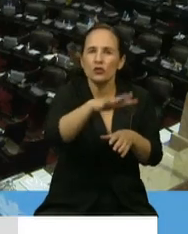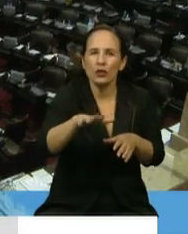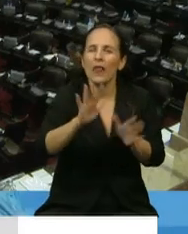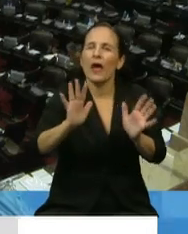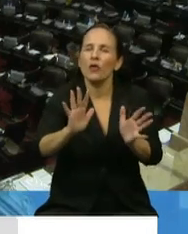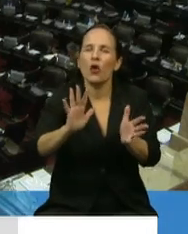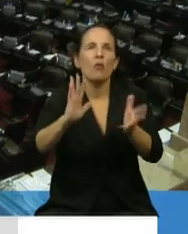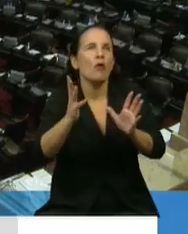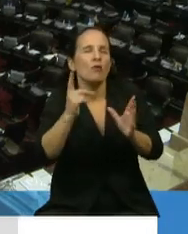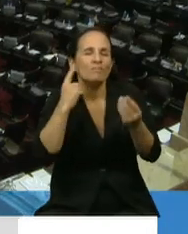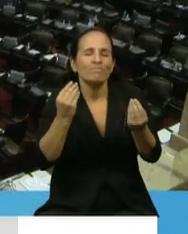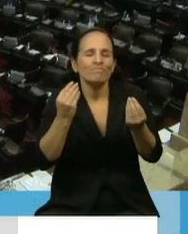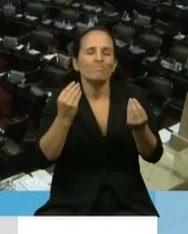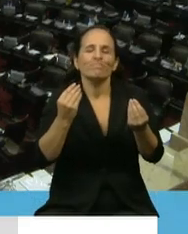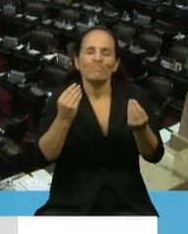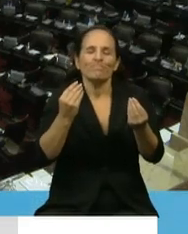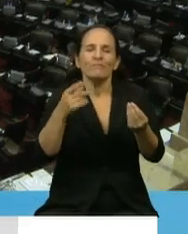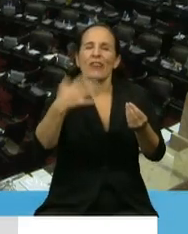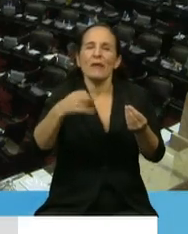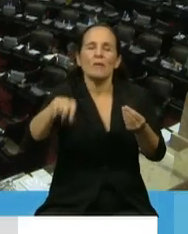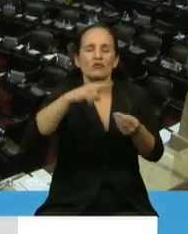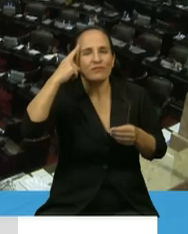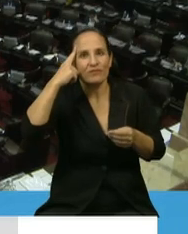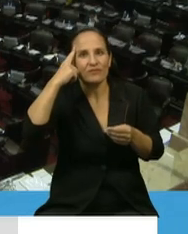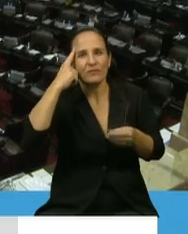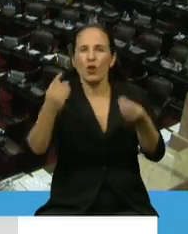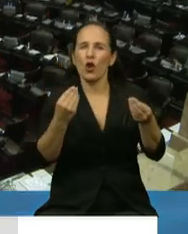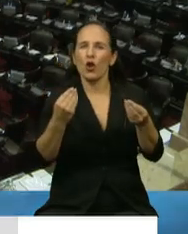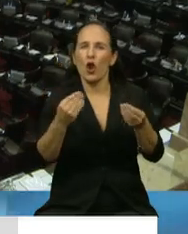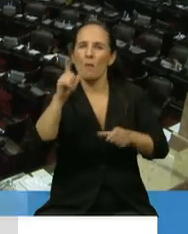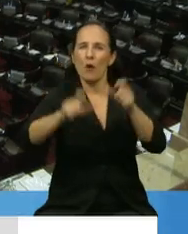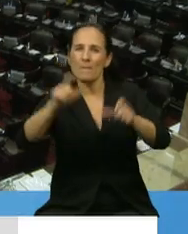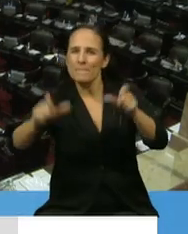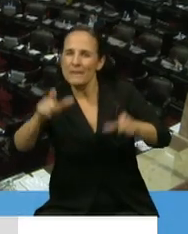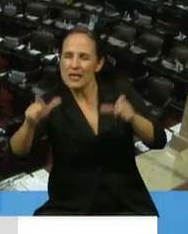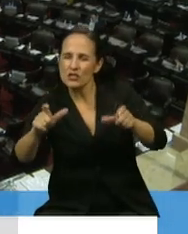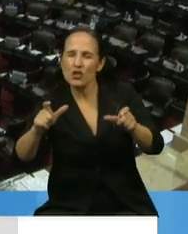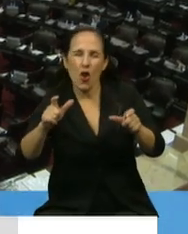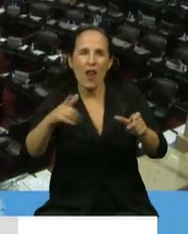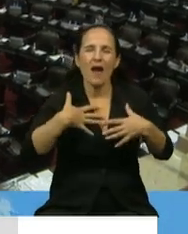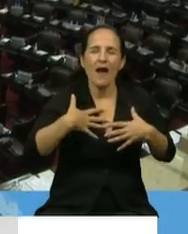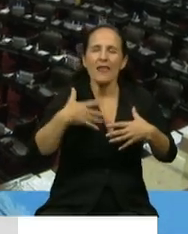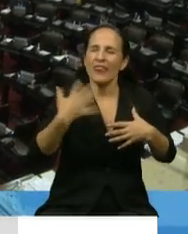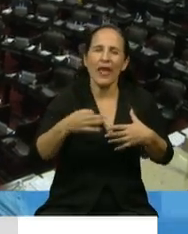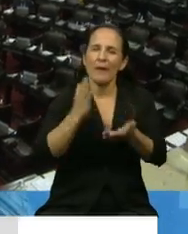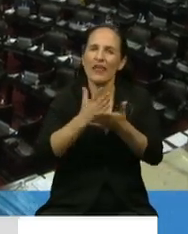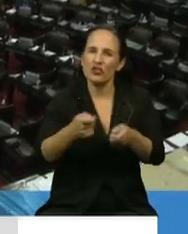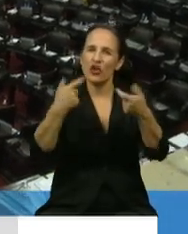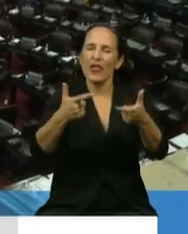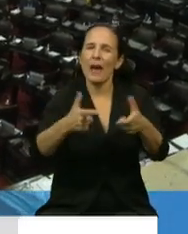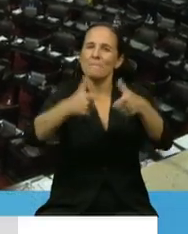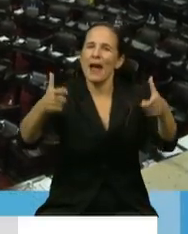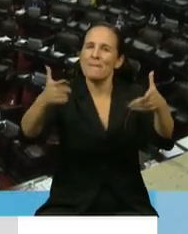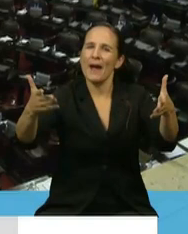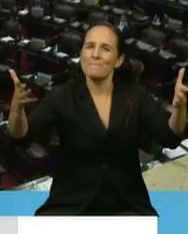una oportunidad histórica de repensarnos en clave de ciudadanía, en clave de ampliación de derechos. Estamos, si se quiere, ante